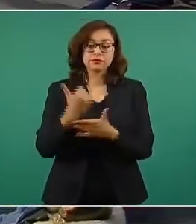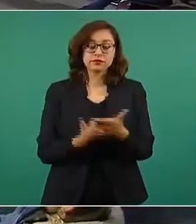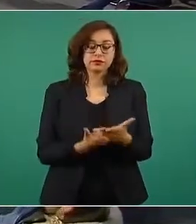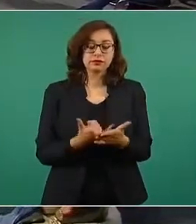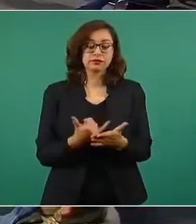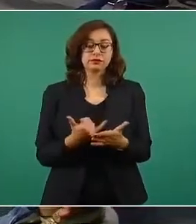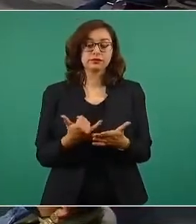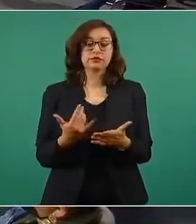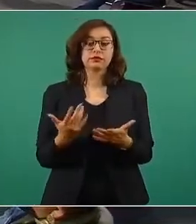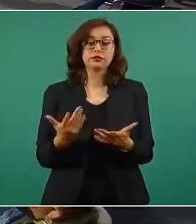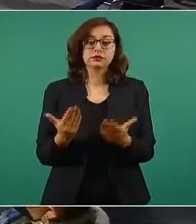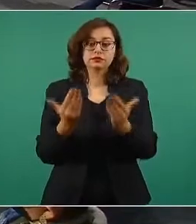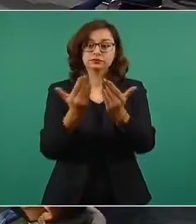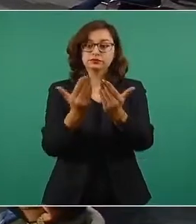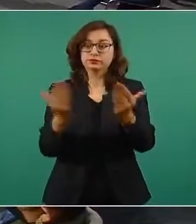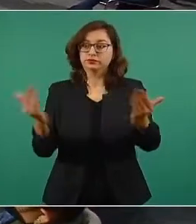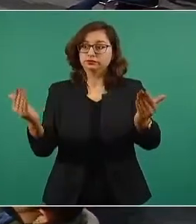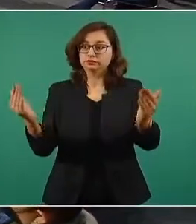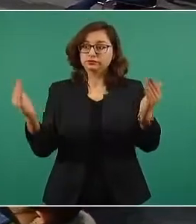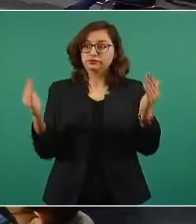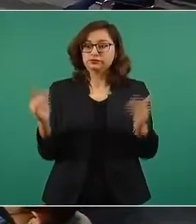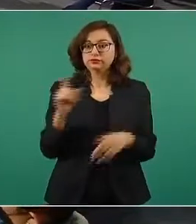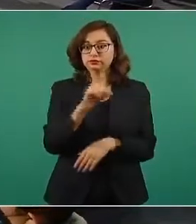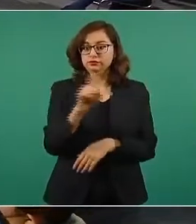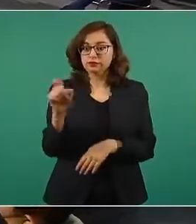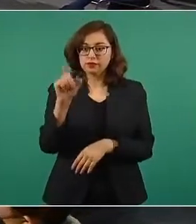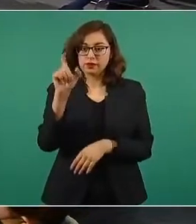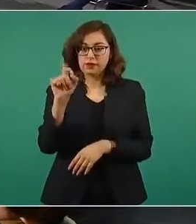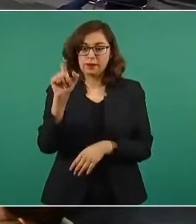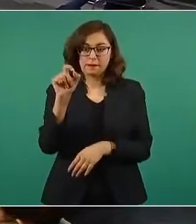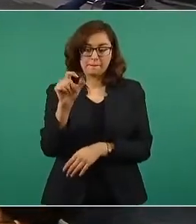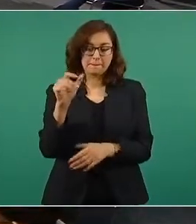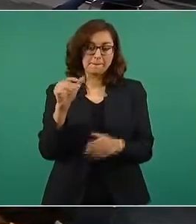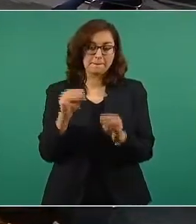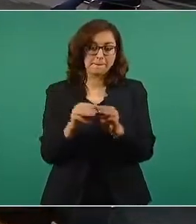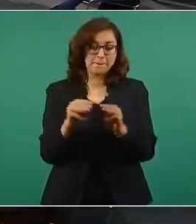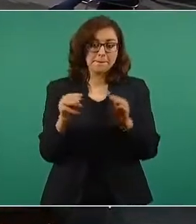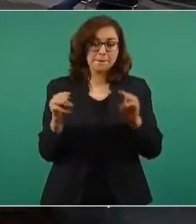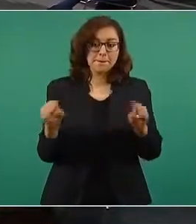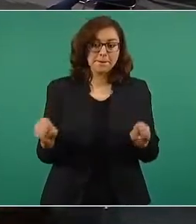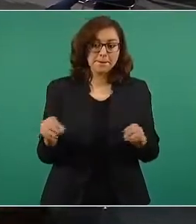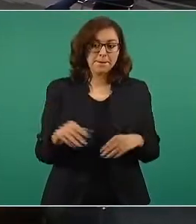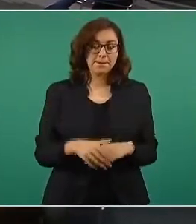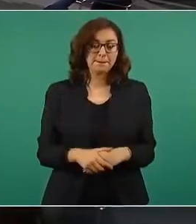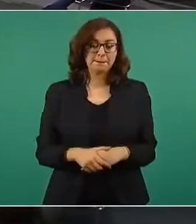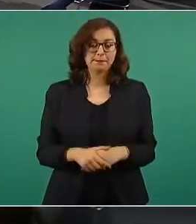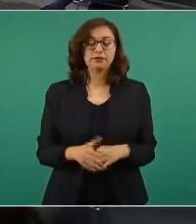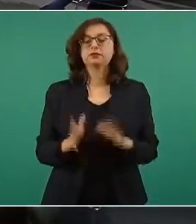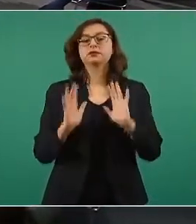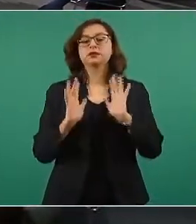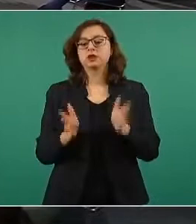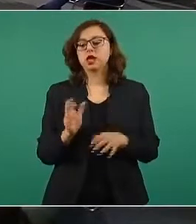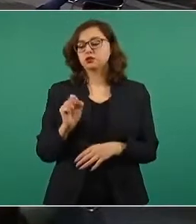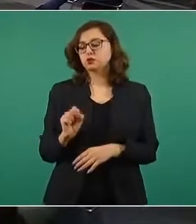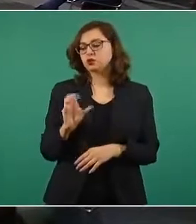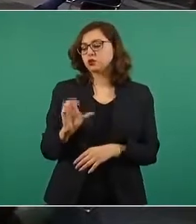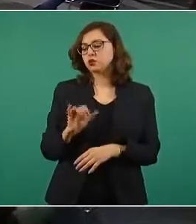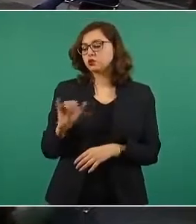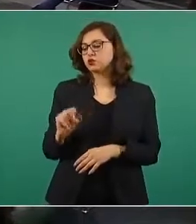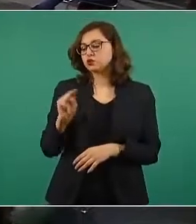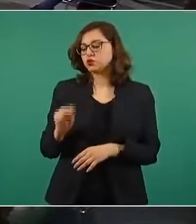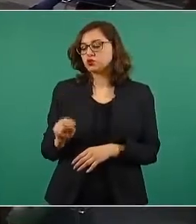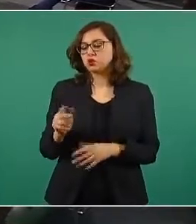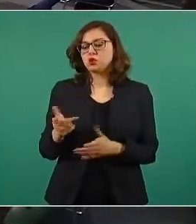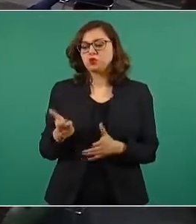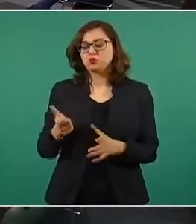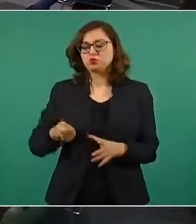tener una cortina de 120 metros. Ya la corte resuelve que